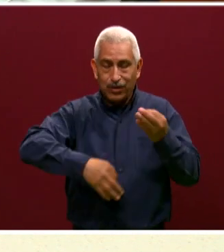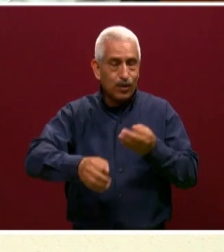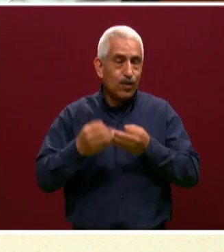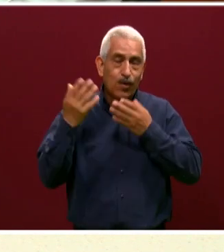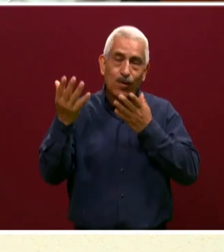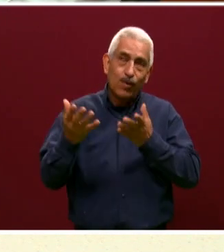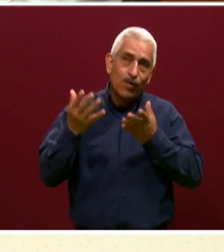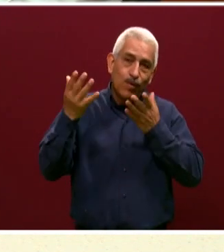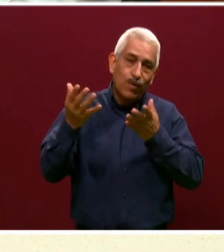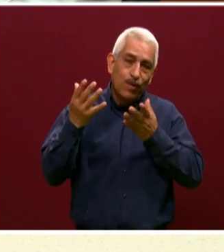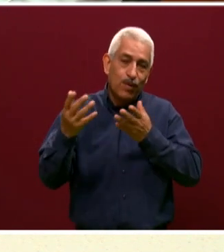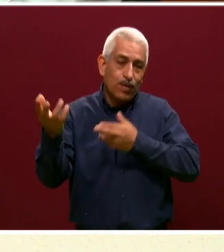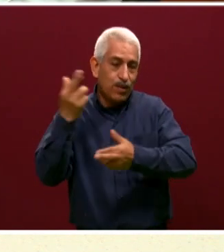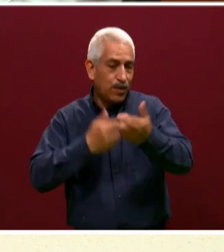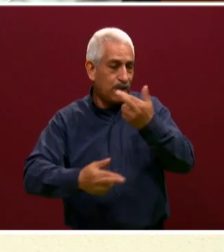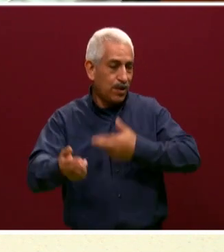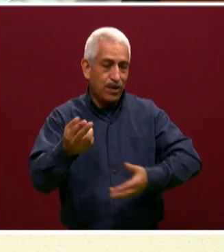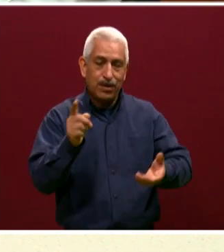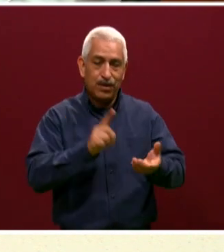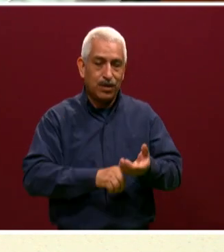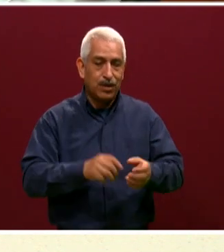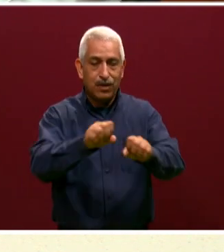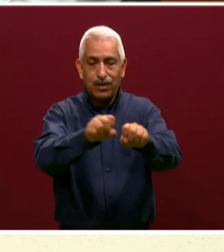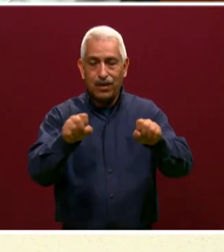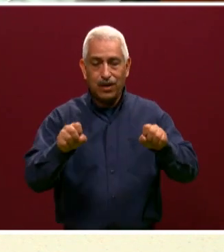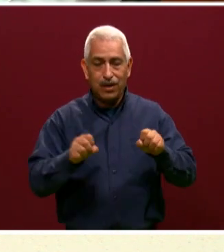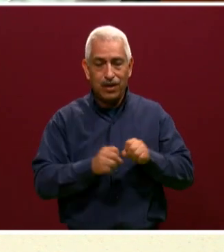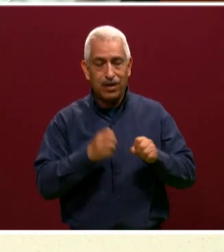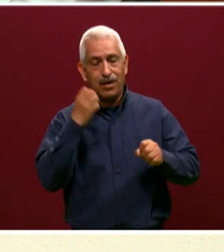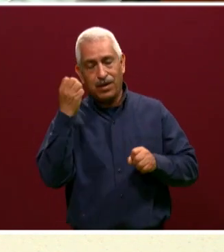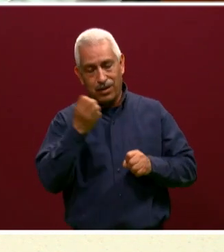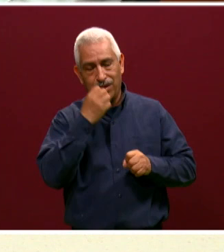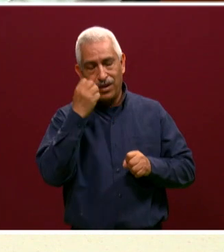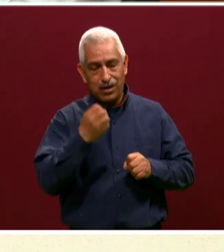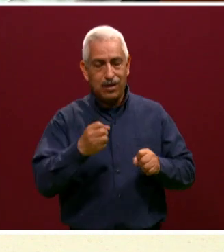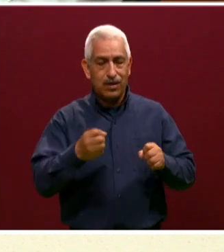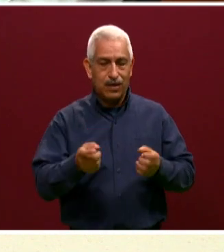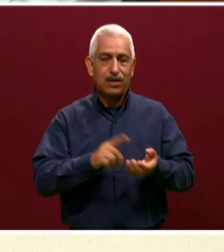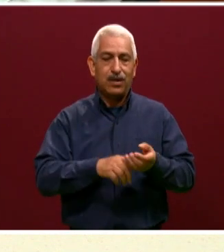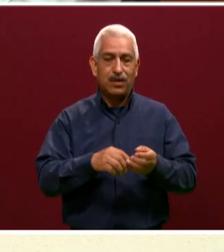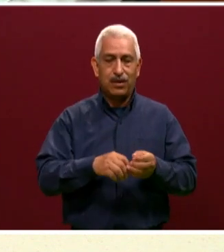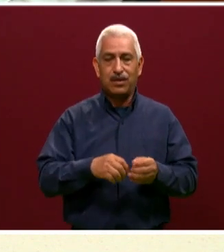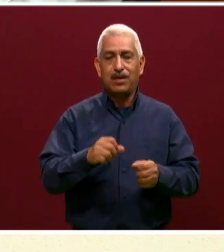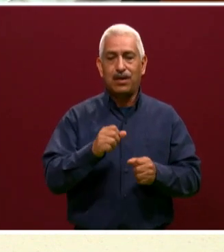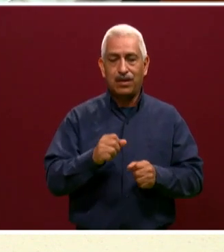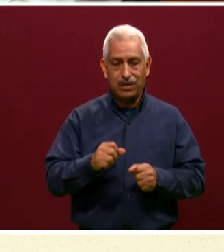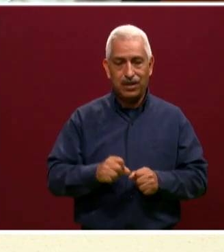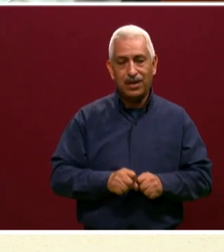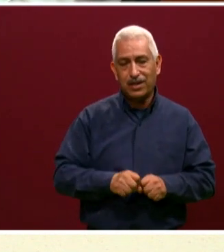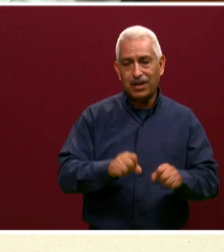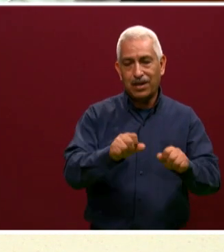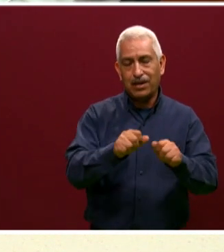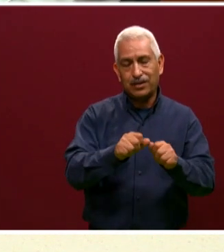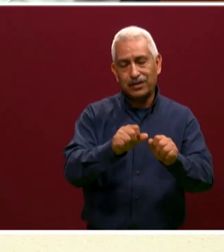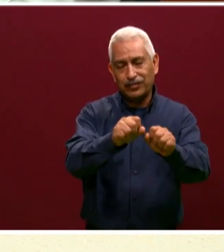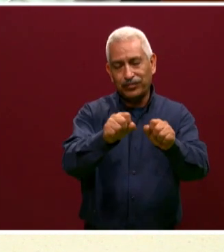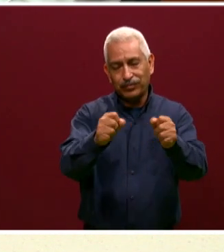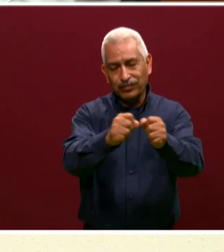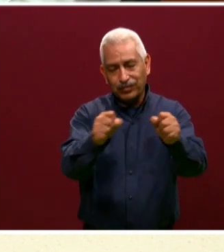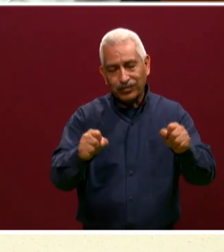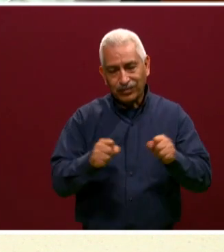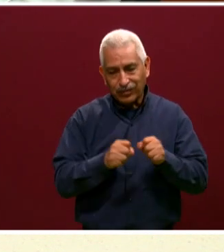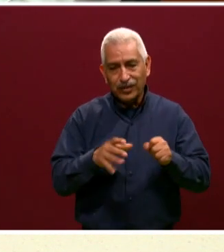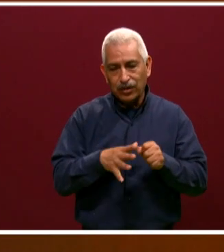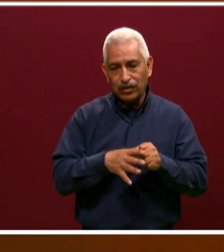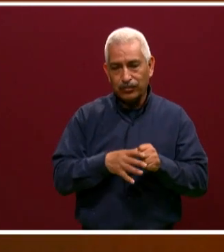asistir a las aulas, ¿verdad? Esa sería la idea, que eso les daría muchísimo gusto. Así es. lo mismo. Las escuelas y nuestros jóvenes son muy